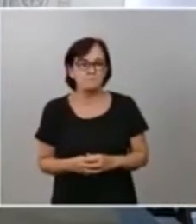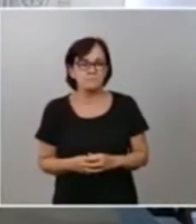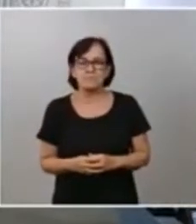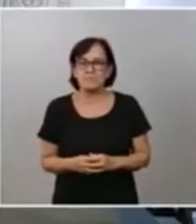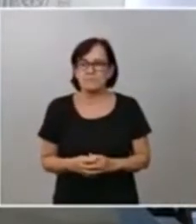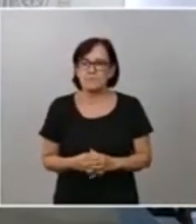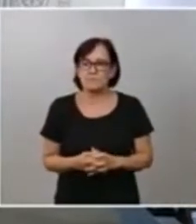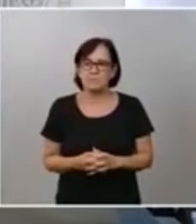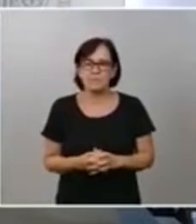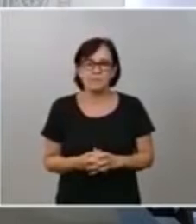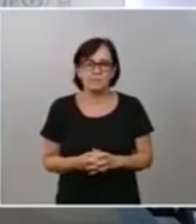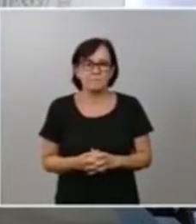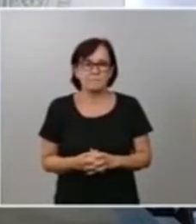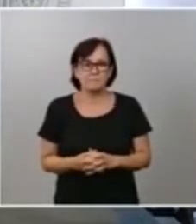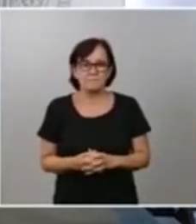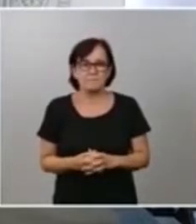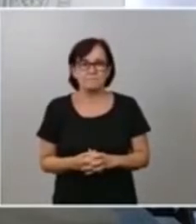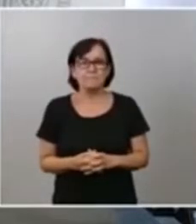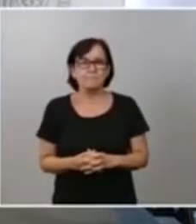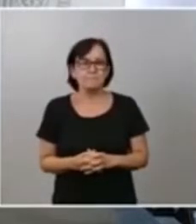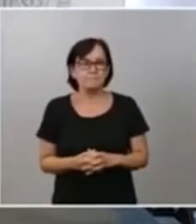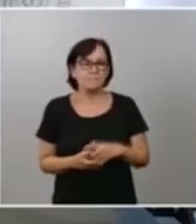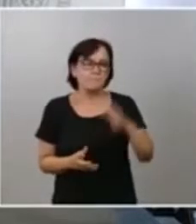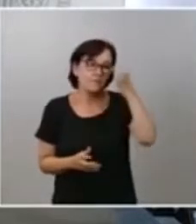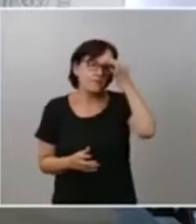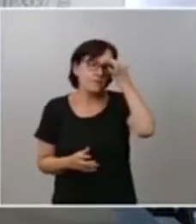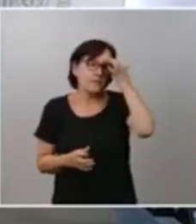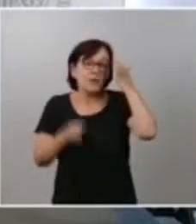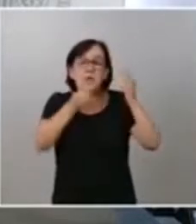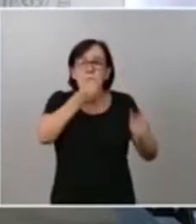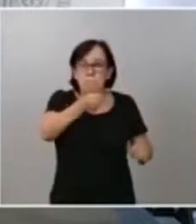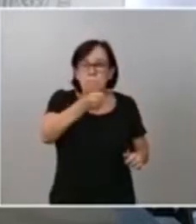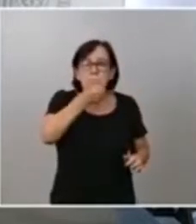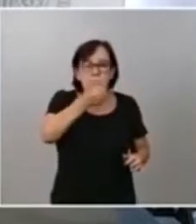Ahora mismo te pasa algo. Un micrófono, no te preocupes, estaba dando la vuelta.